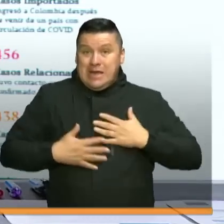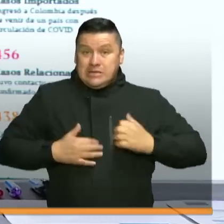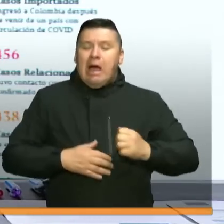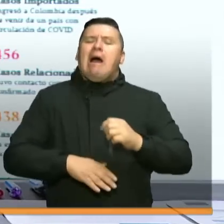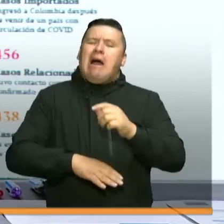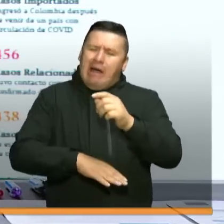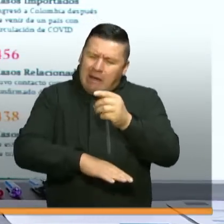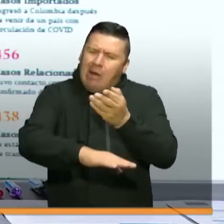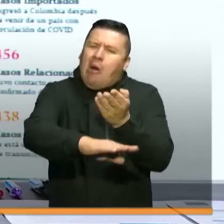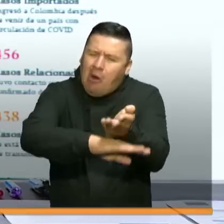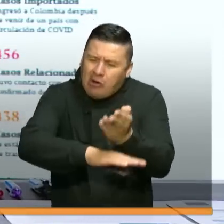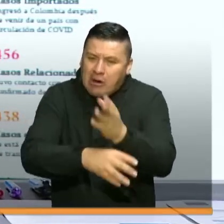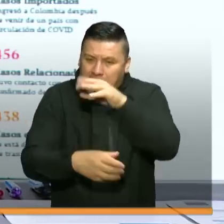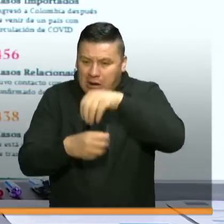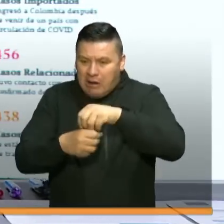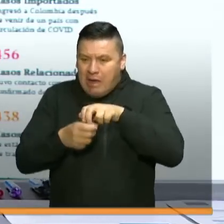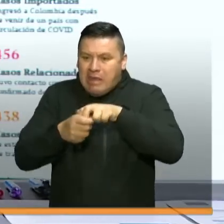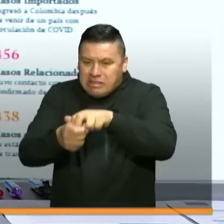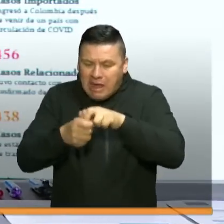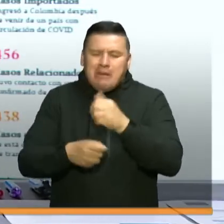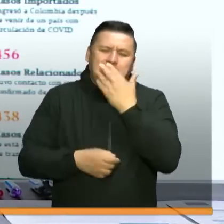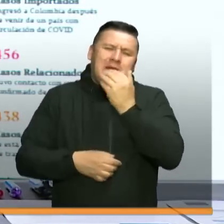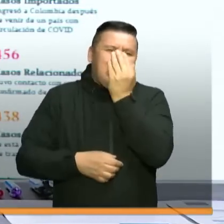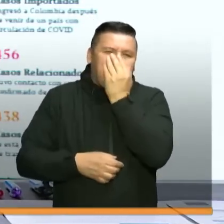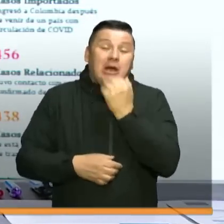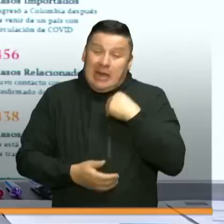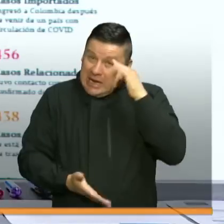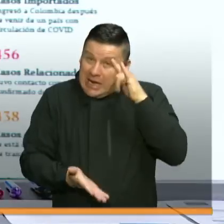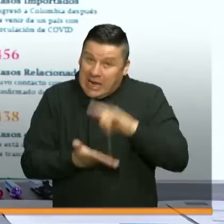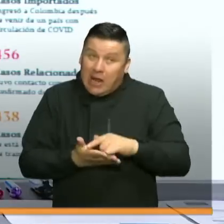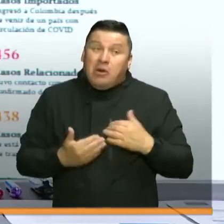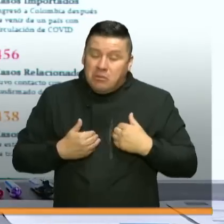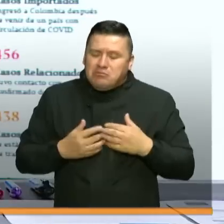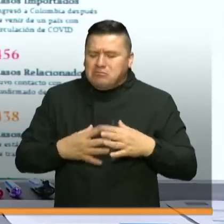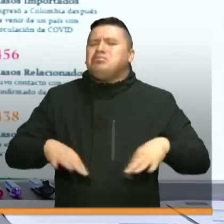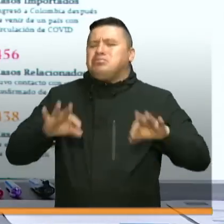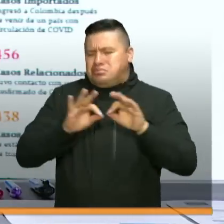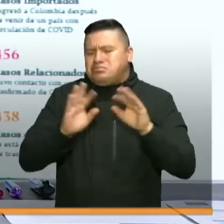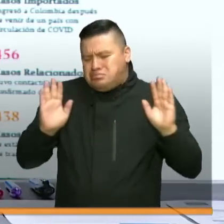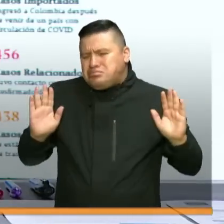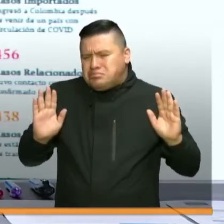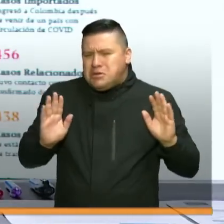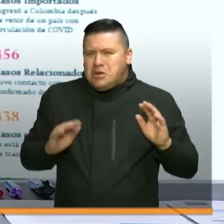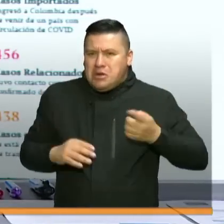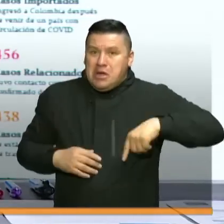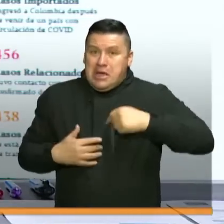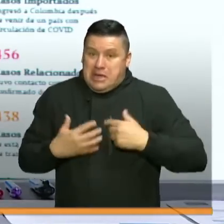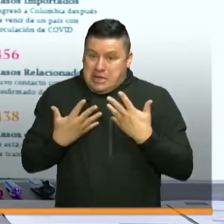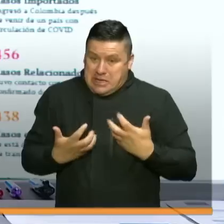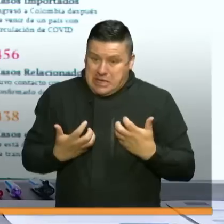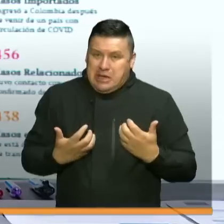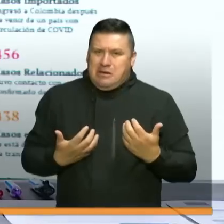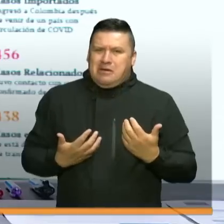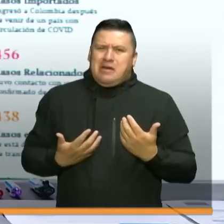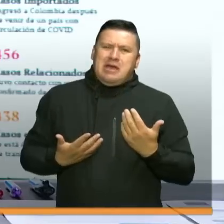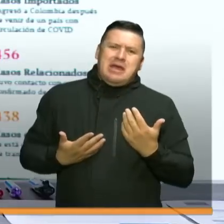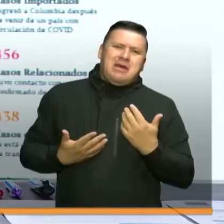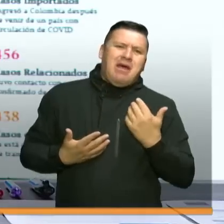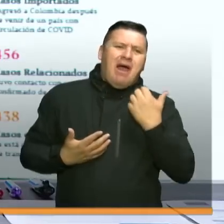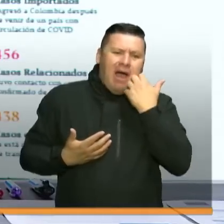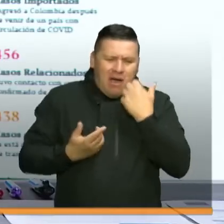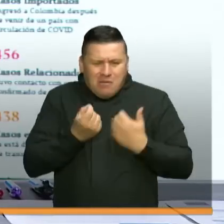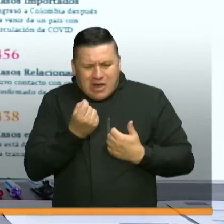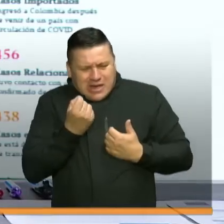que lo tengamos en el transporte público. Pero yo también creo que es un mecanismo que si nosotros queremos, si tenemos algún tipo de